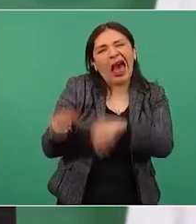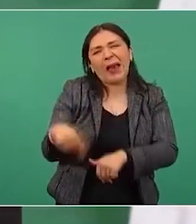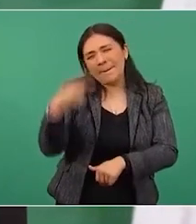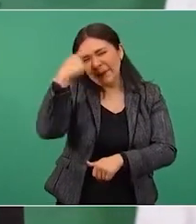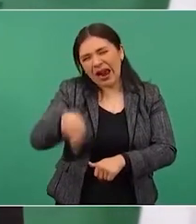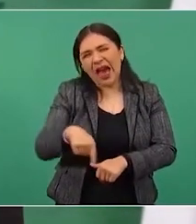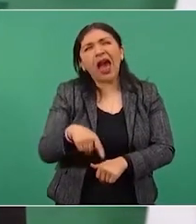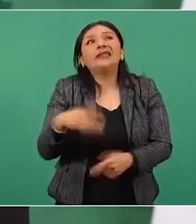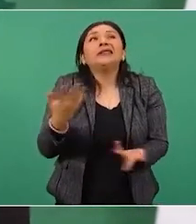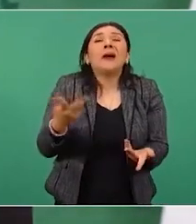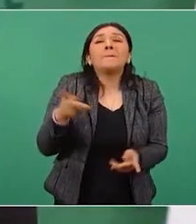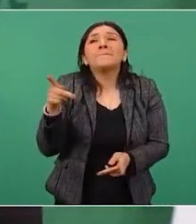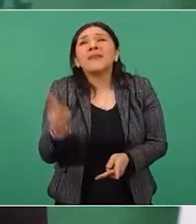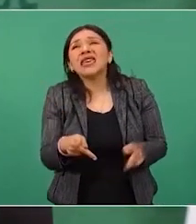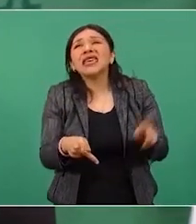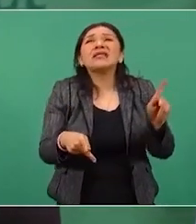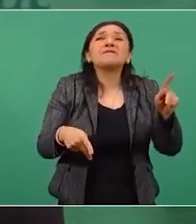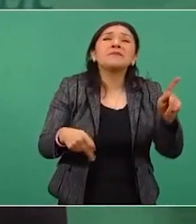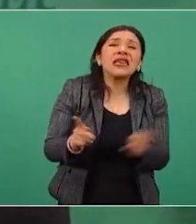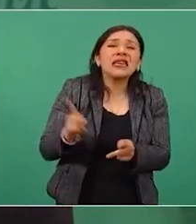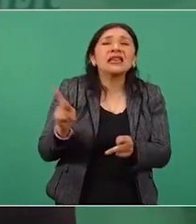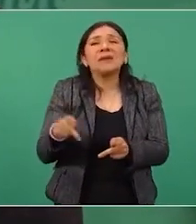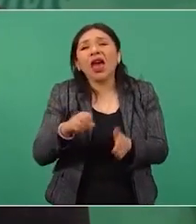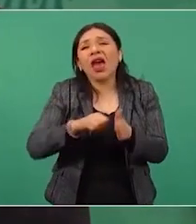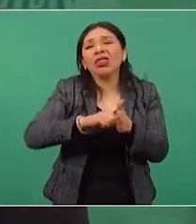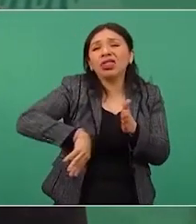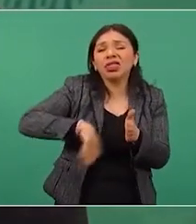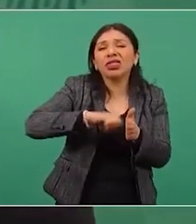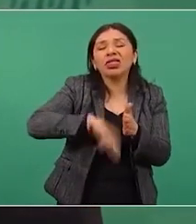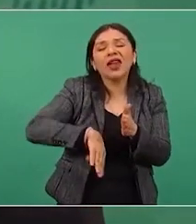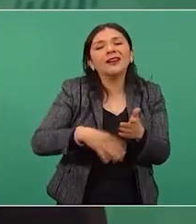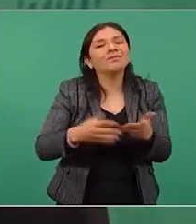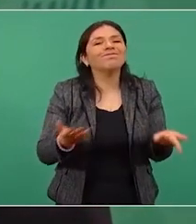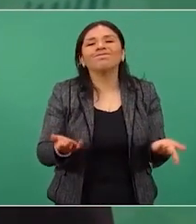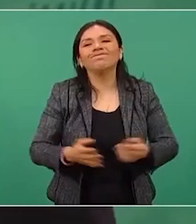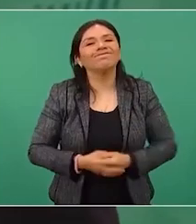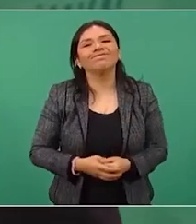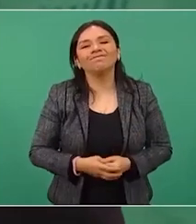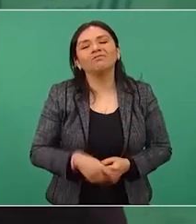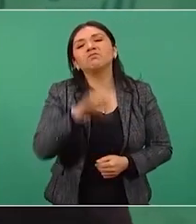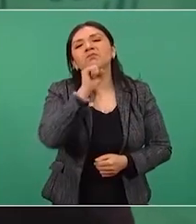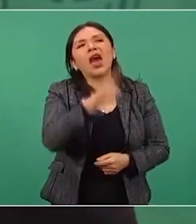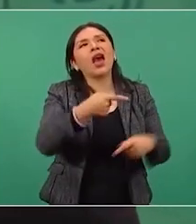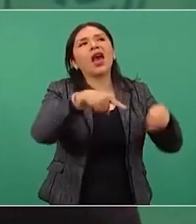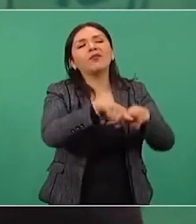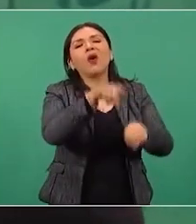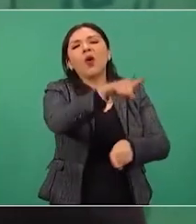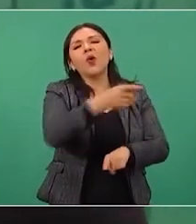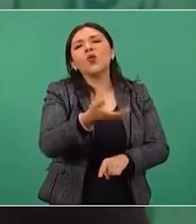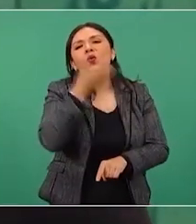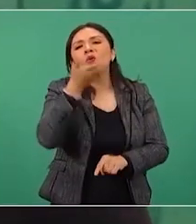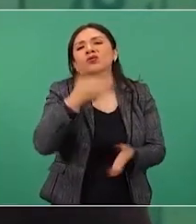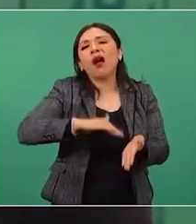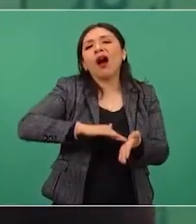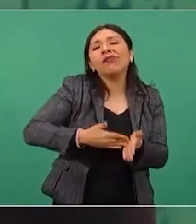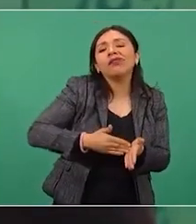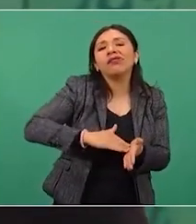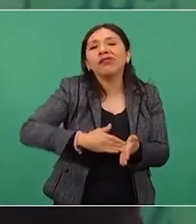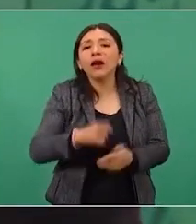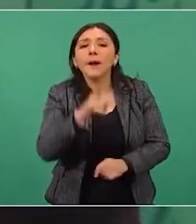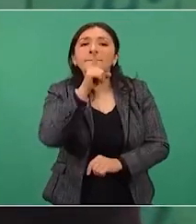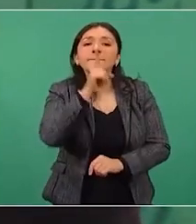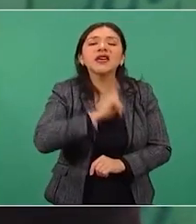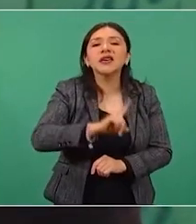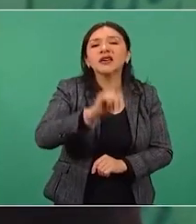utilizan excusas, pues es parte de la simulación de siempre